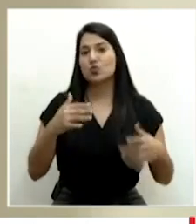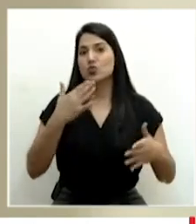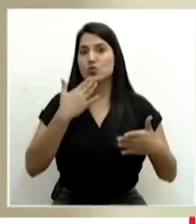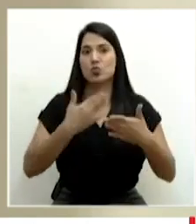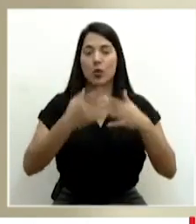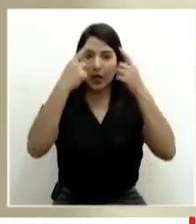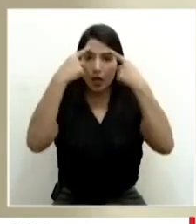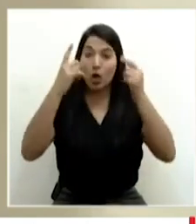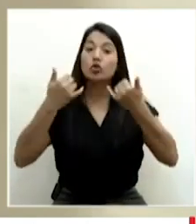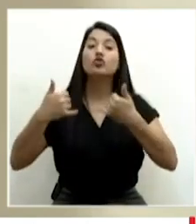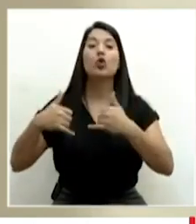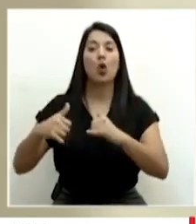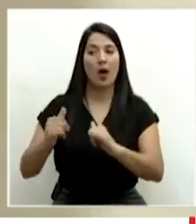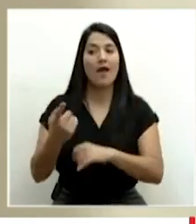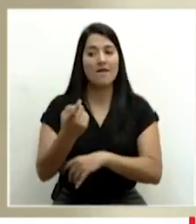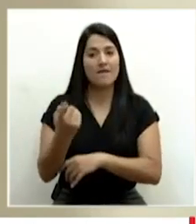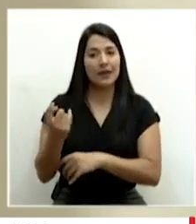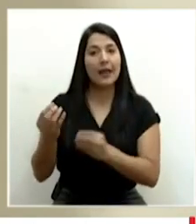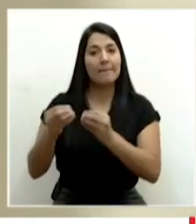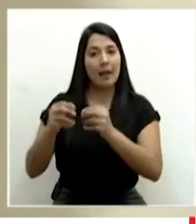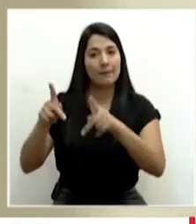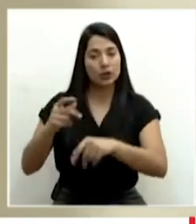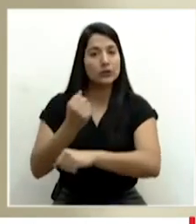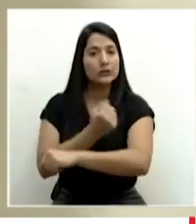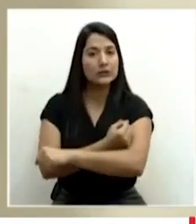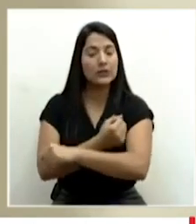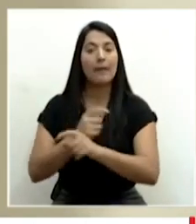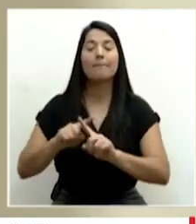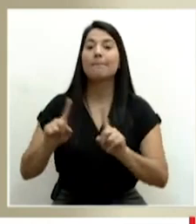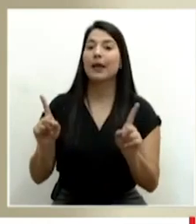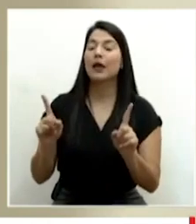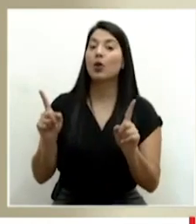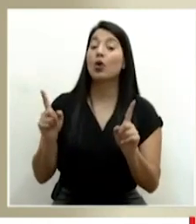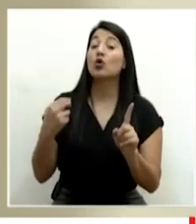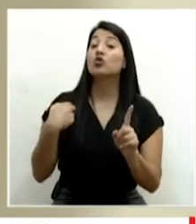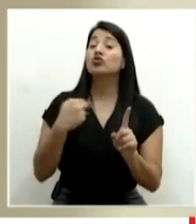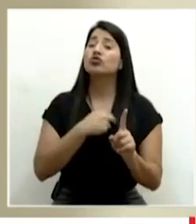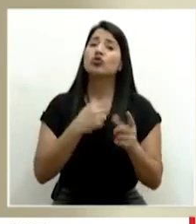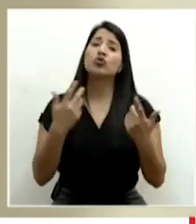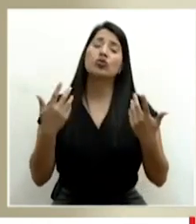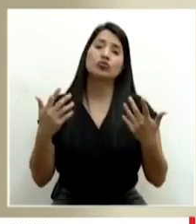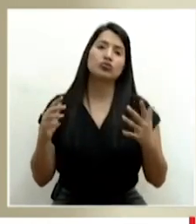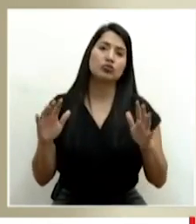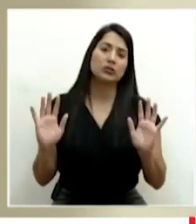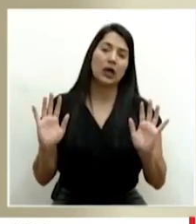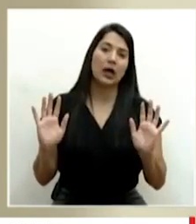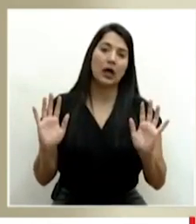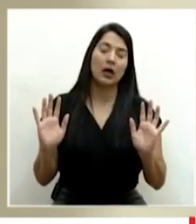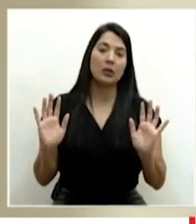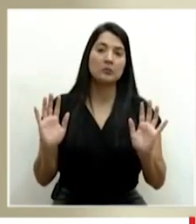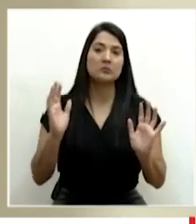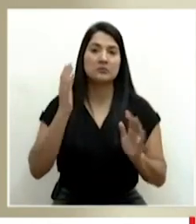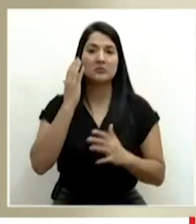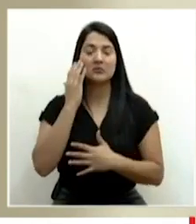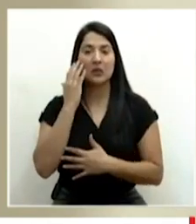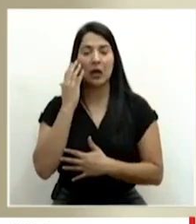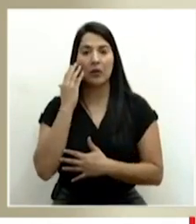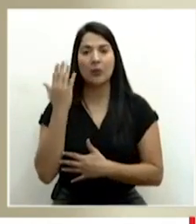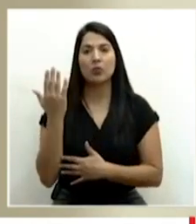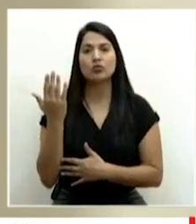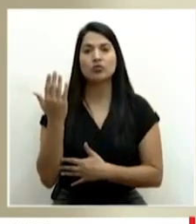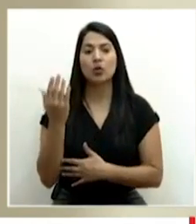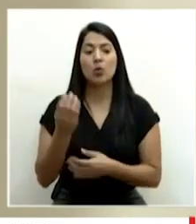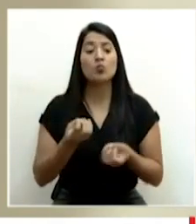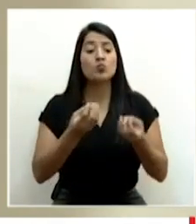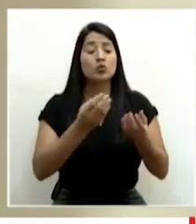Todavía faltan personas por vacunar, pero ya estamos hablando de de que si muchas